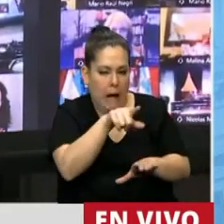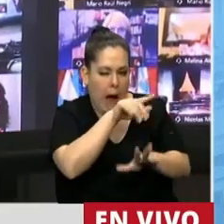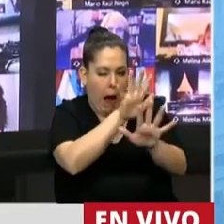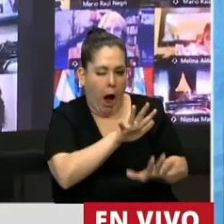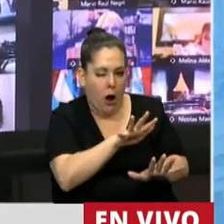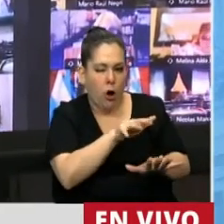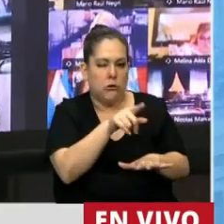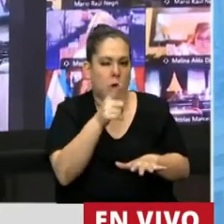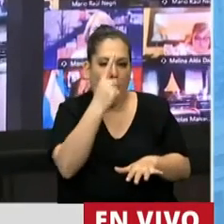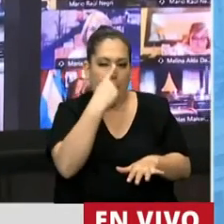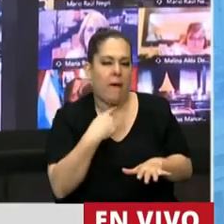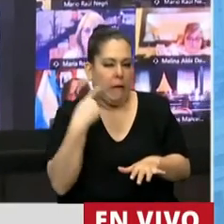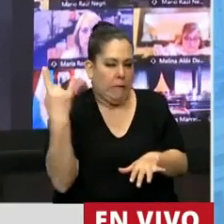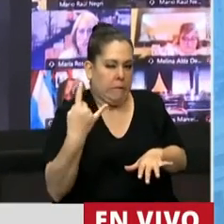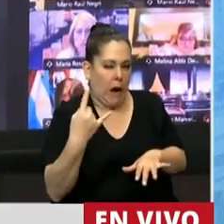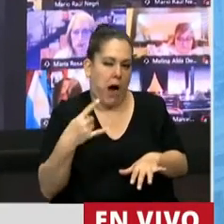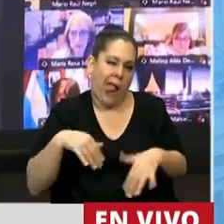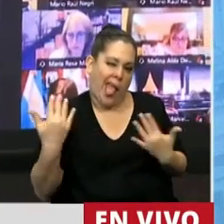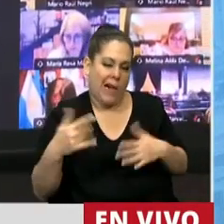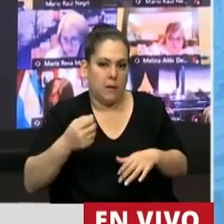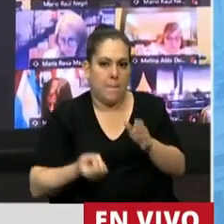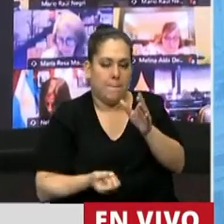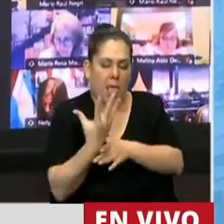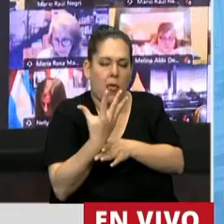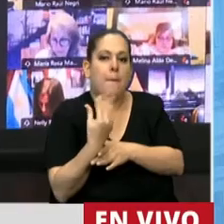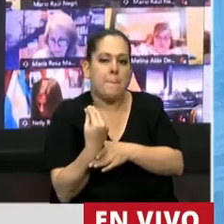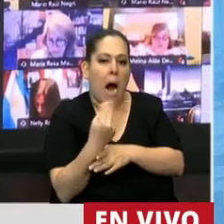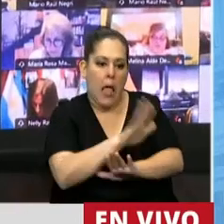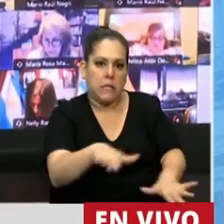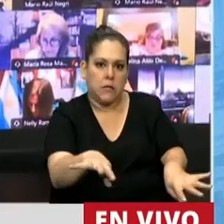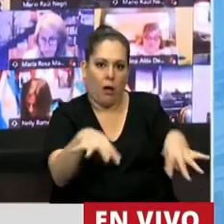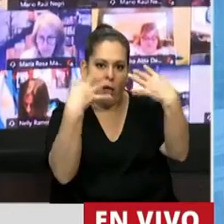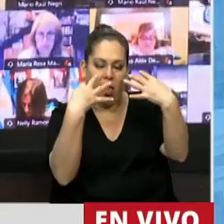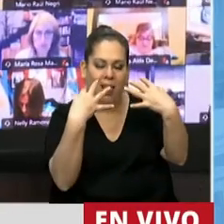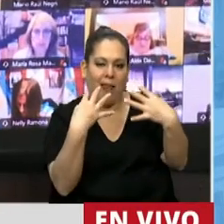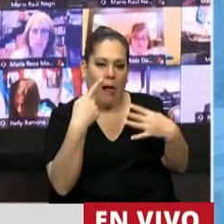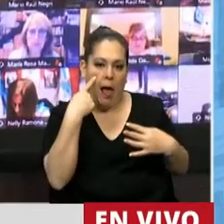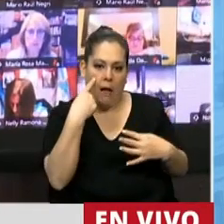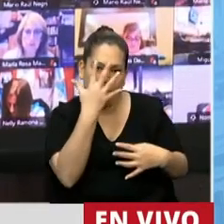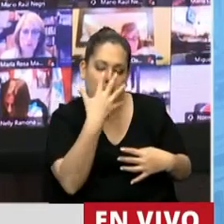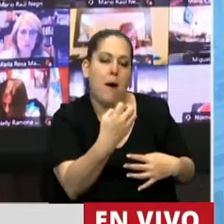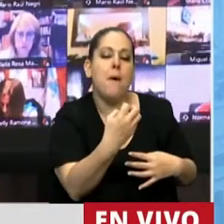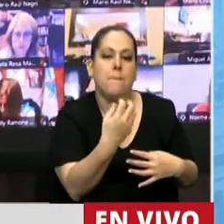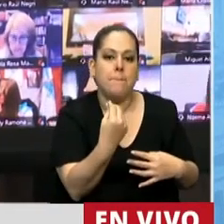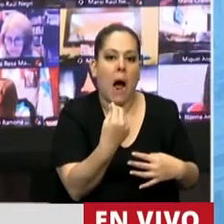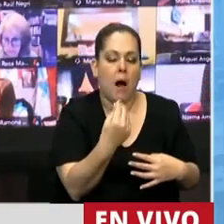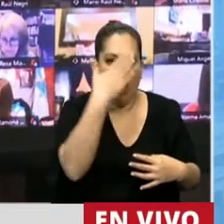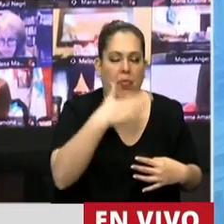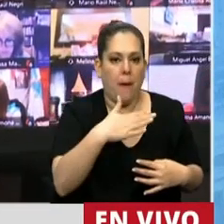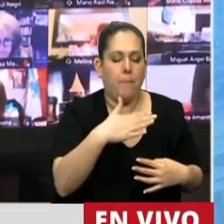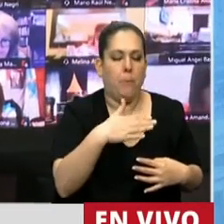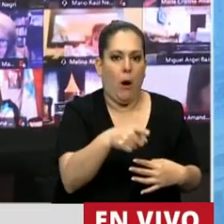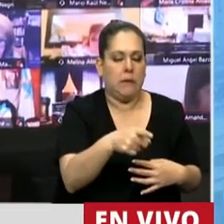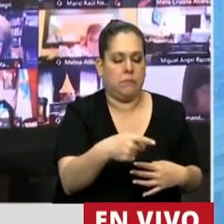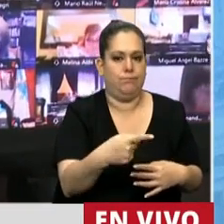crean perfiles falsos, ganan la confianza de los chicos y les dan el pie para cometer el delito